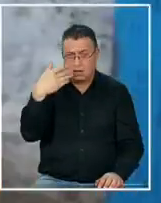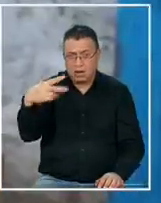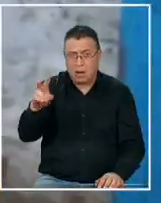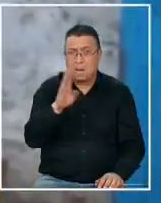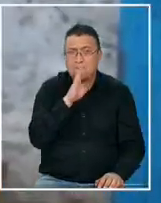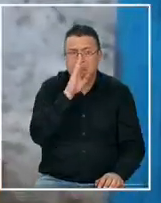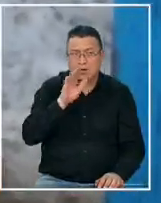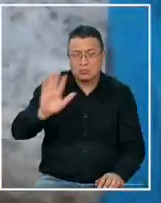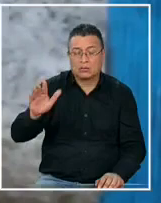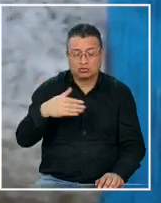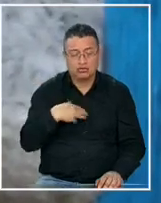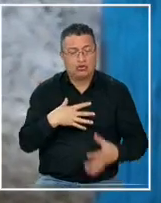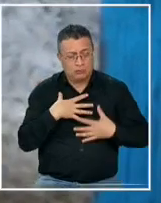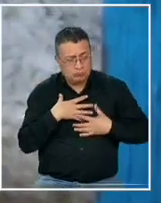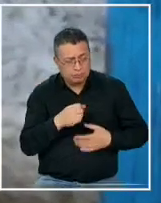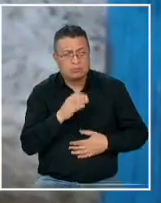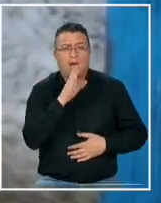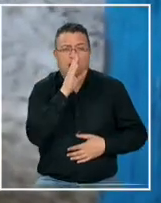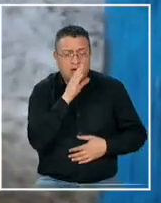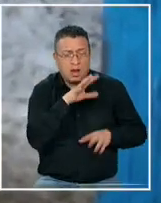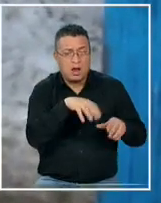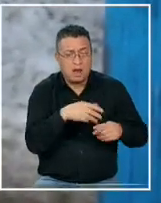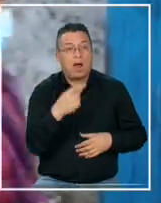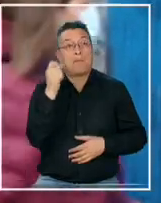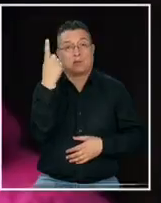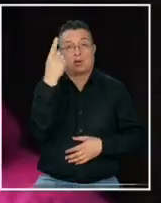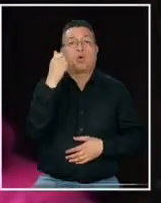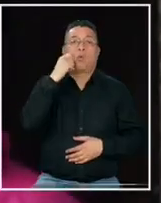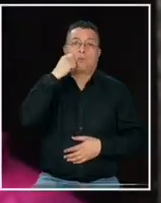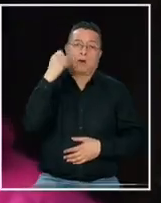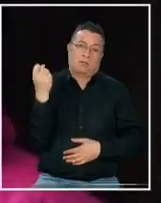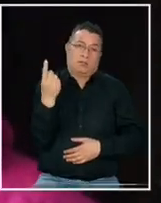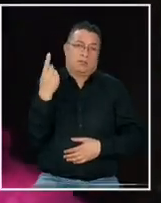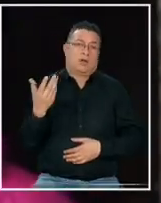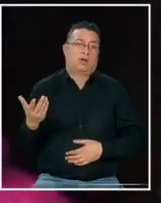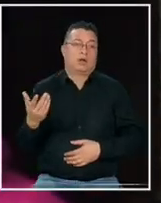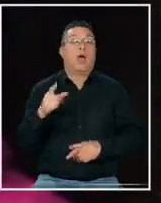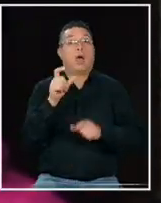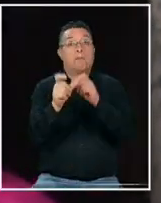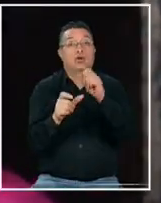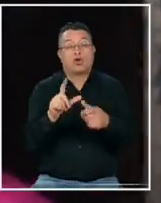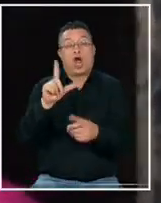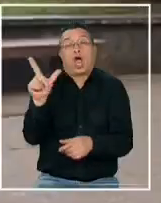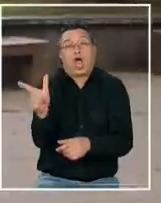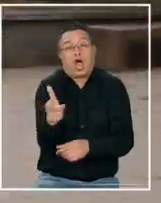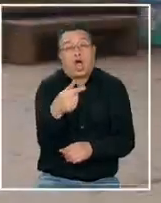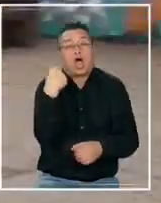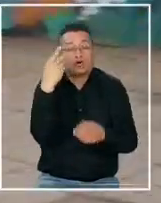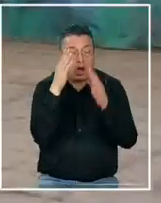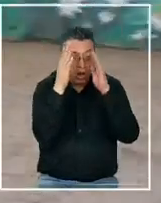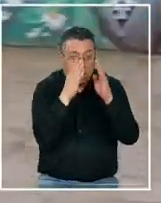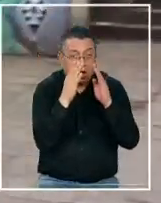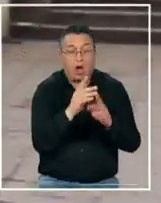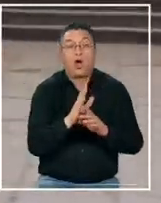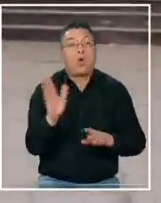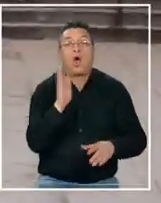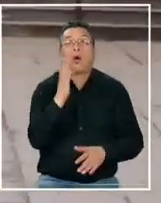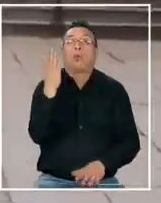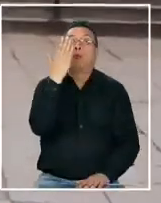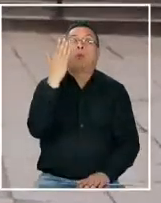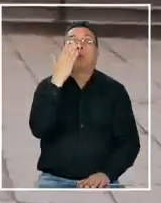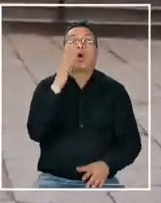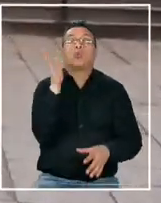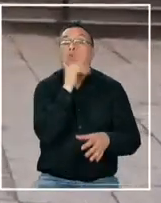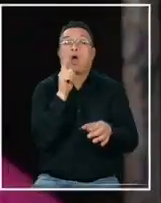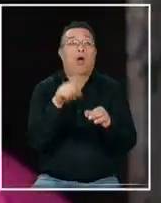uno ama a los animales pero primero estamos nosotros hay muchas personas que esperan por mucho tiempo una hora para ser atendidos y cuando uno viene